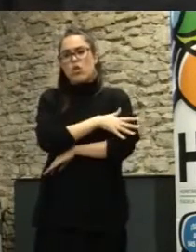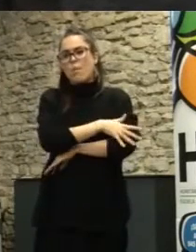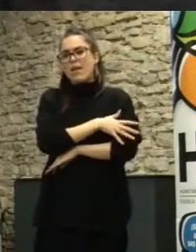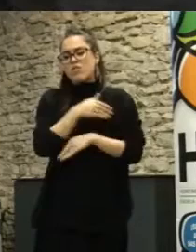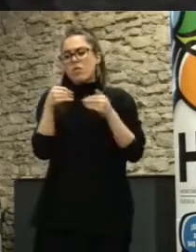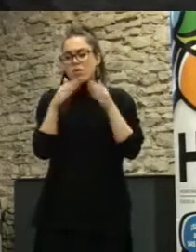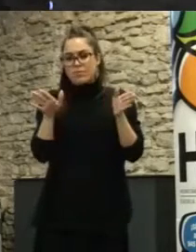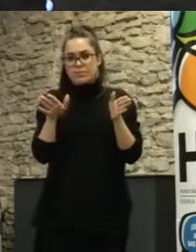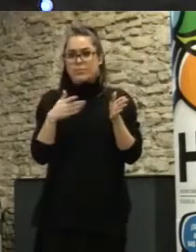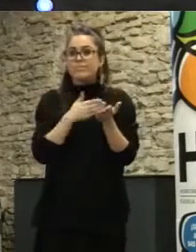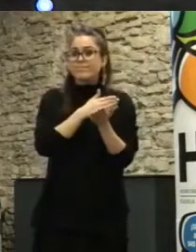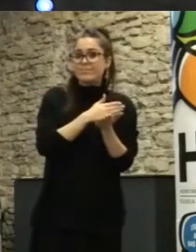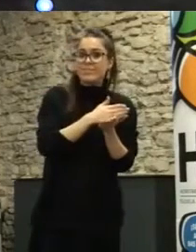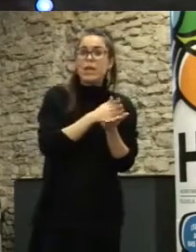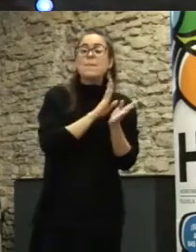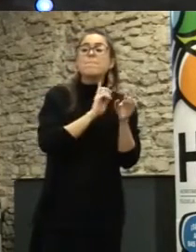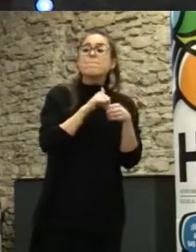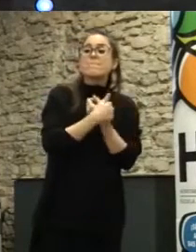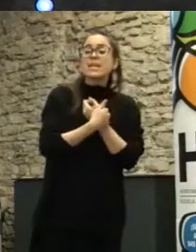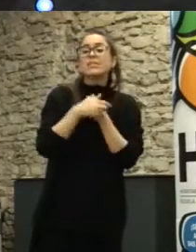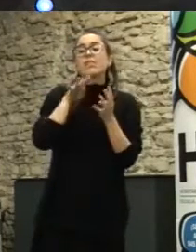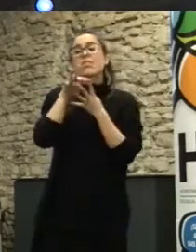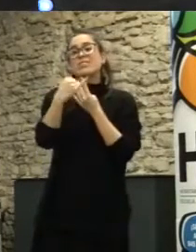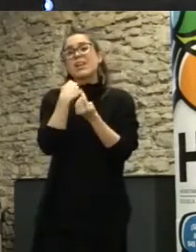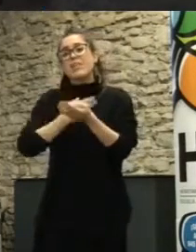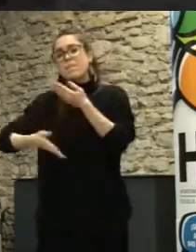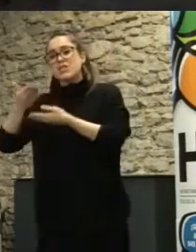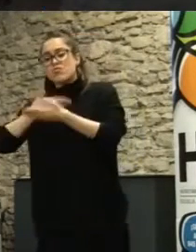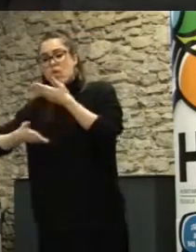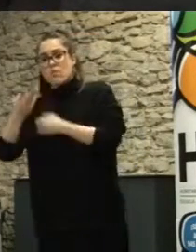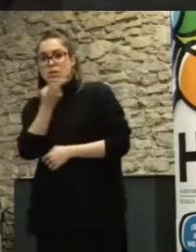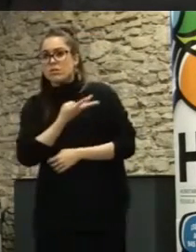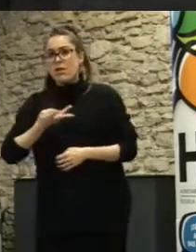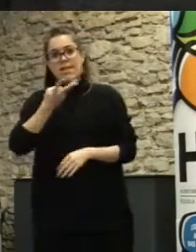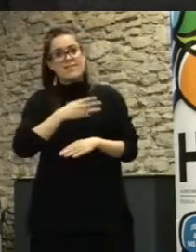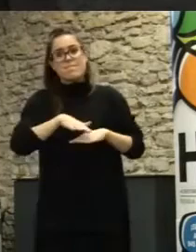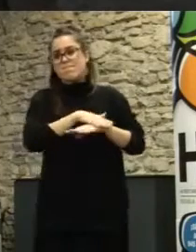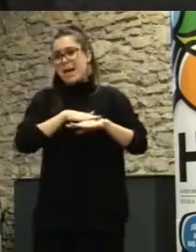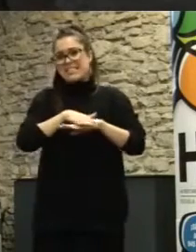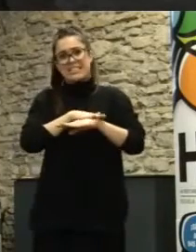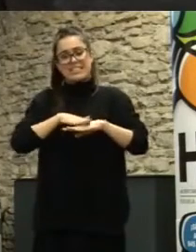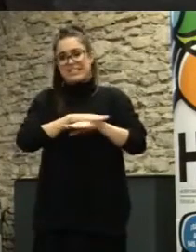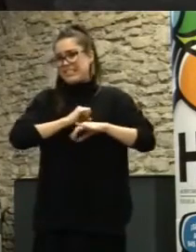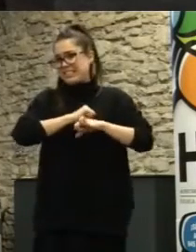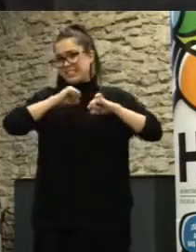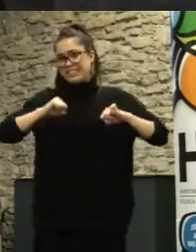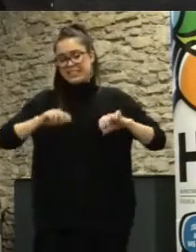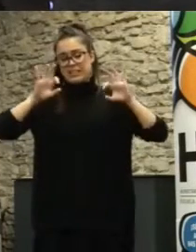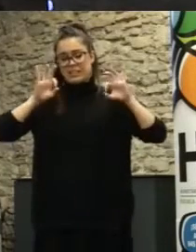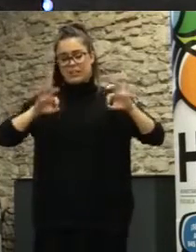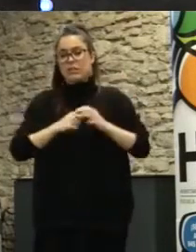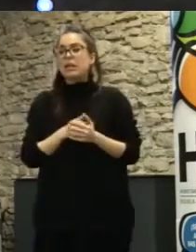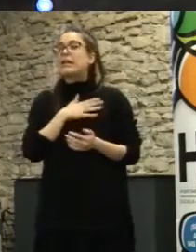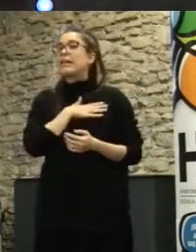ejes, la participación, la transparencia, la colaboración. Y hay organizaciones ya a nivel internacional que están tratando de que